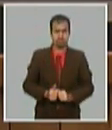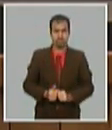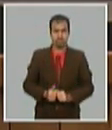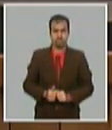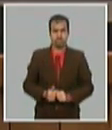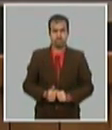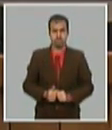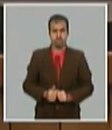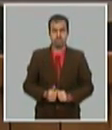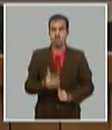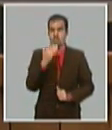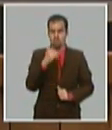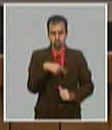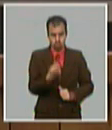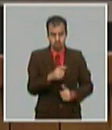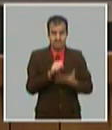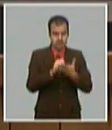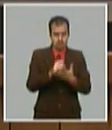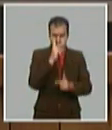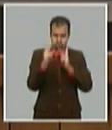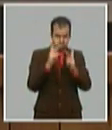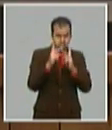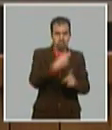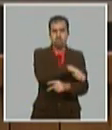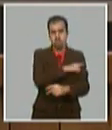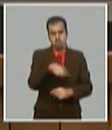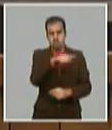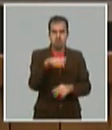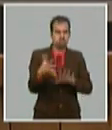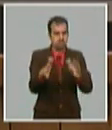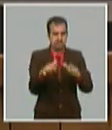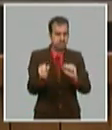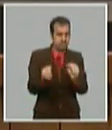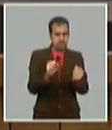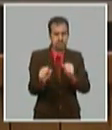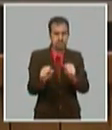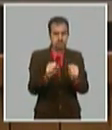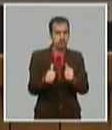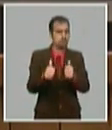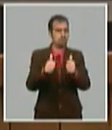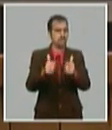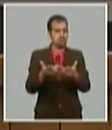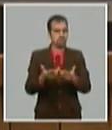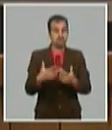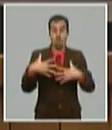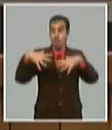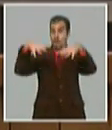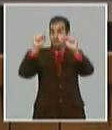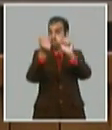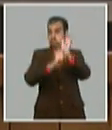mantener los productos y servicios vitales para nuestro pueblo cómo es que no ha habido apagones